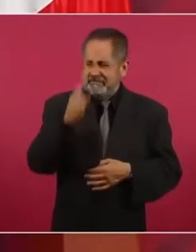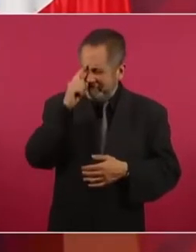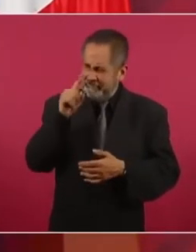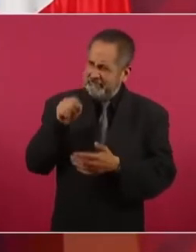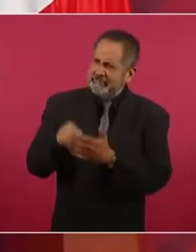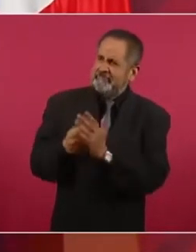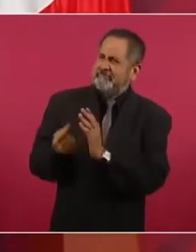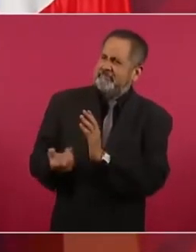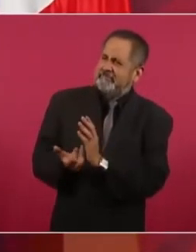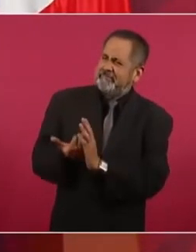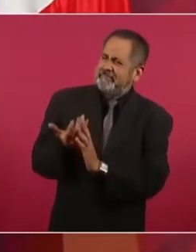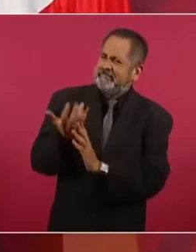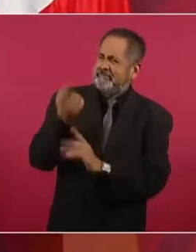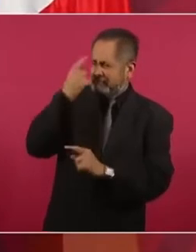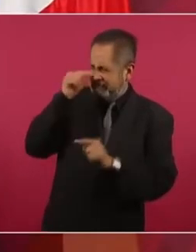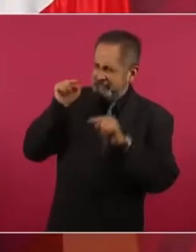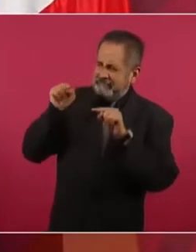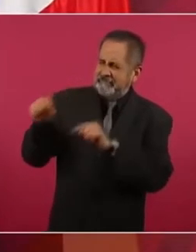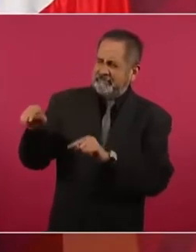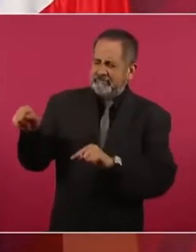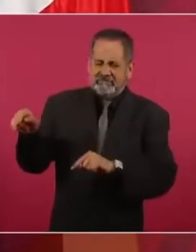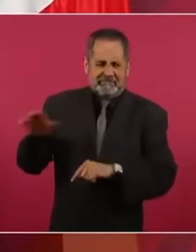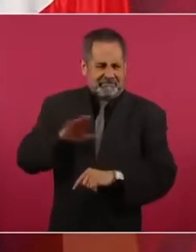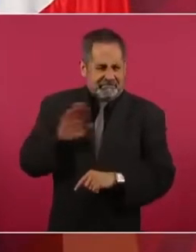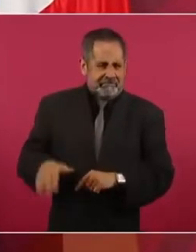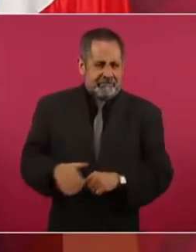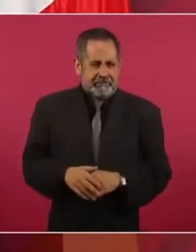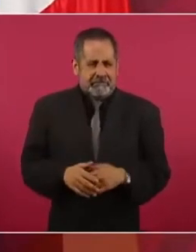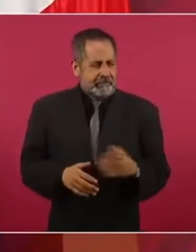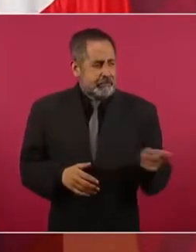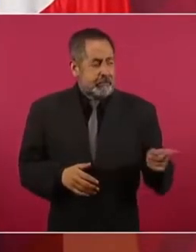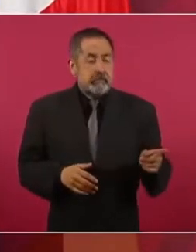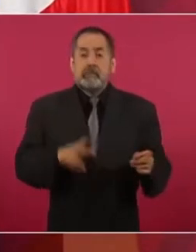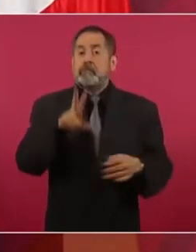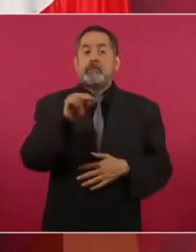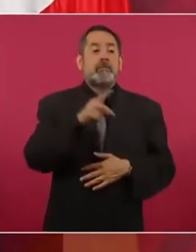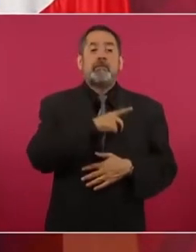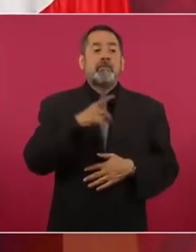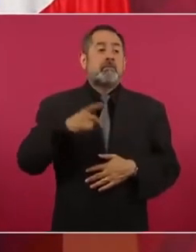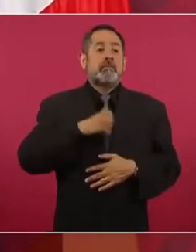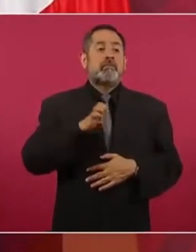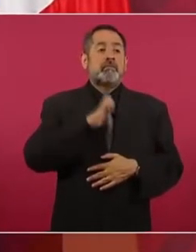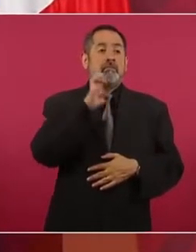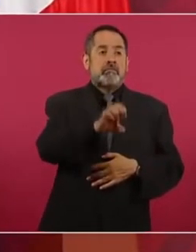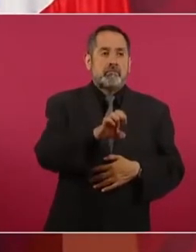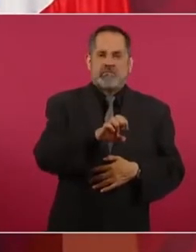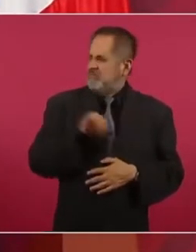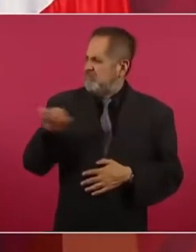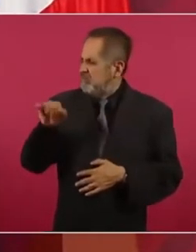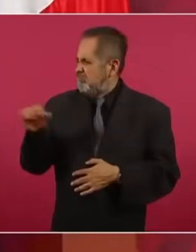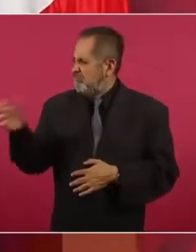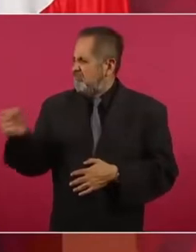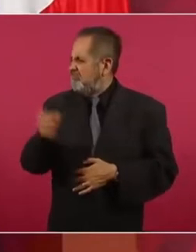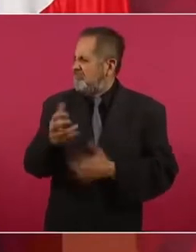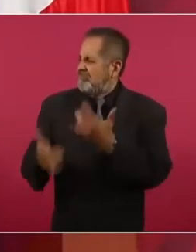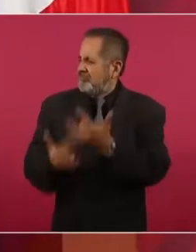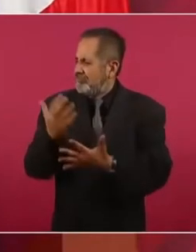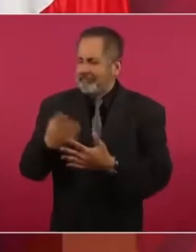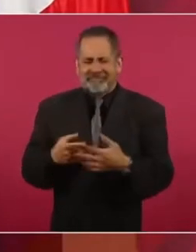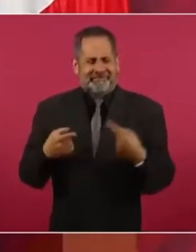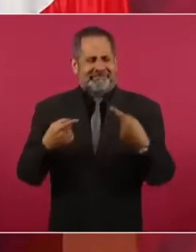las campañas en contra del odio y de la polarización. Bueno,